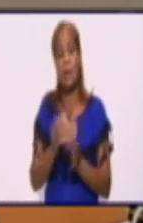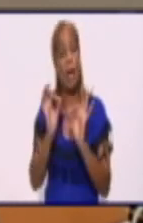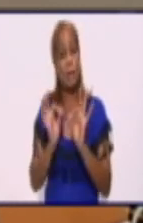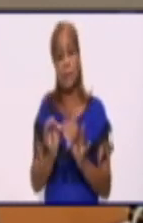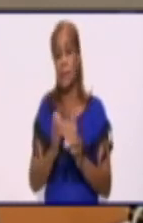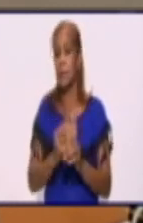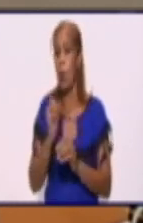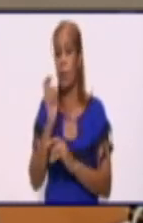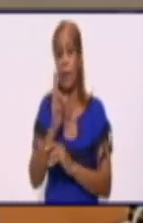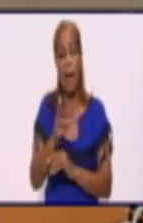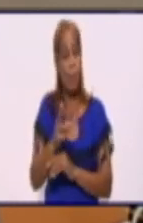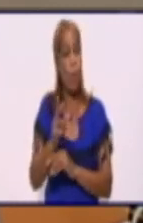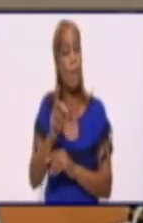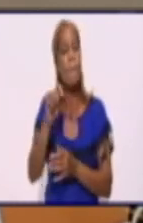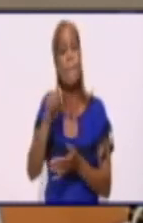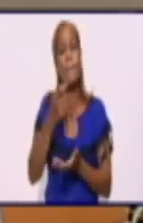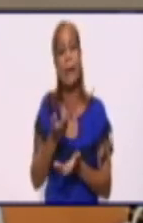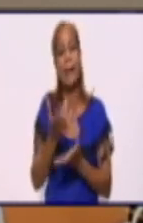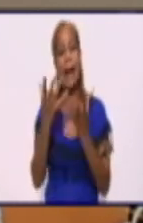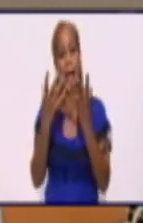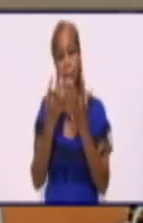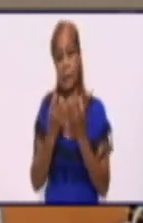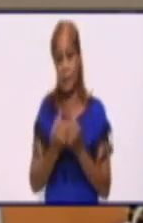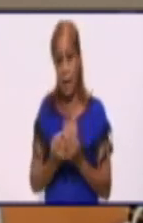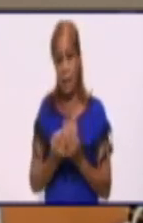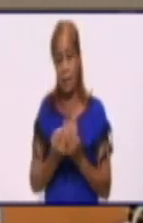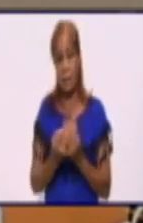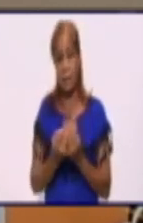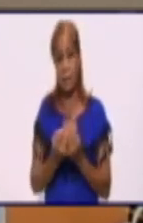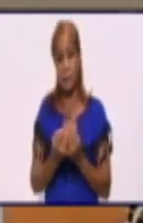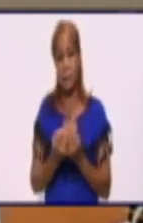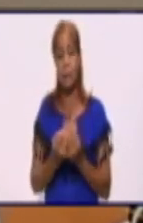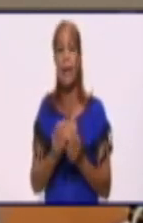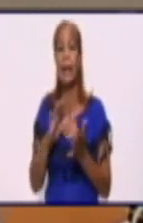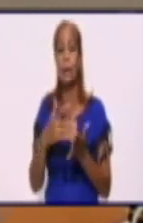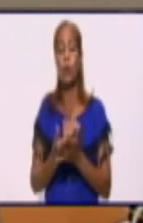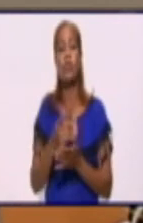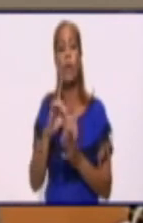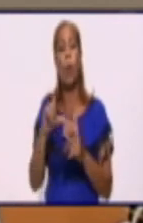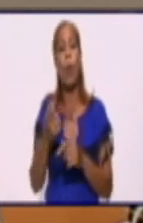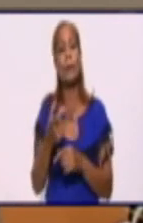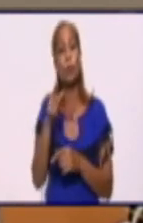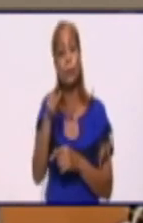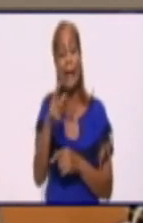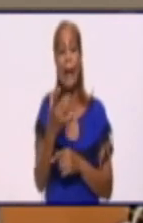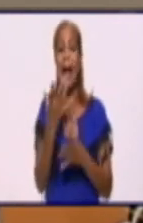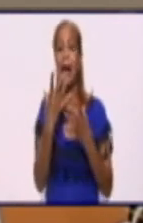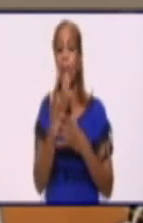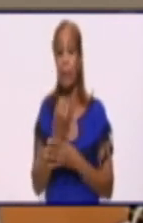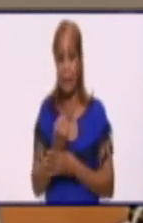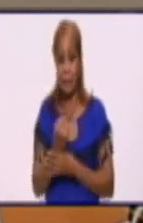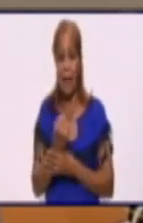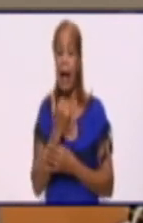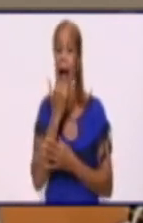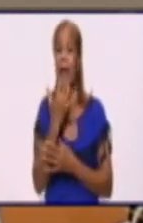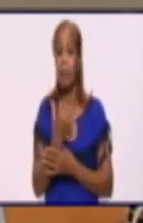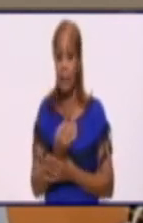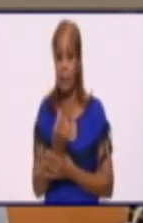una carga determinada del sistema en el horario de mínima demanda, por lo tanto, cuando usted apaga un circuito, digamos, el circuito